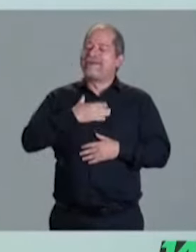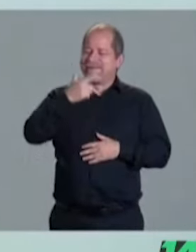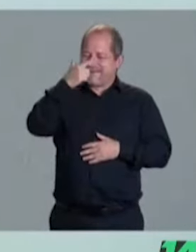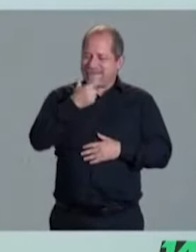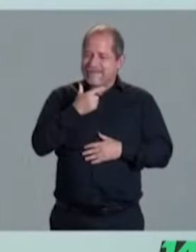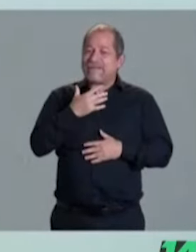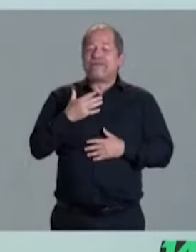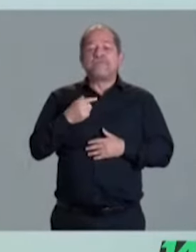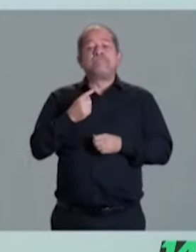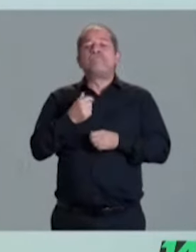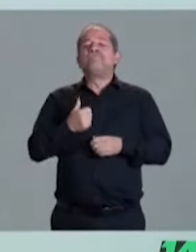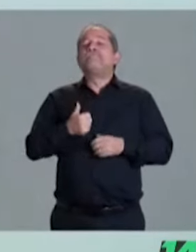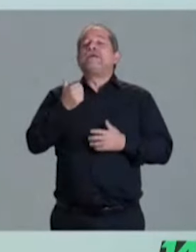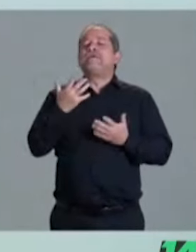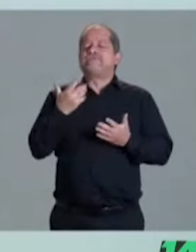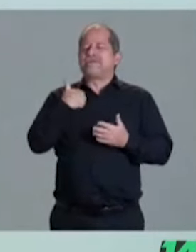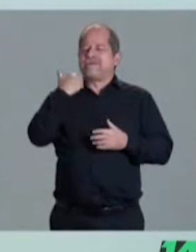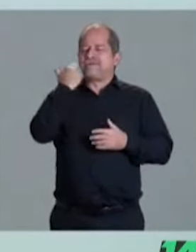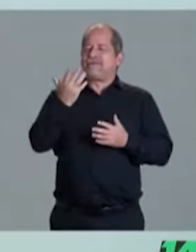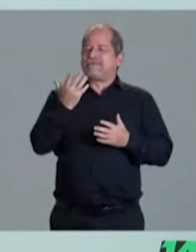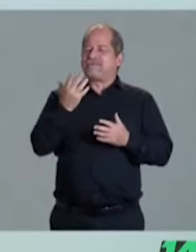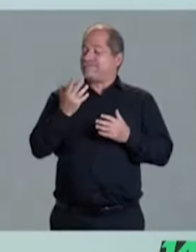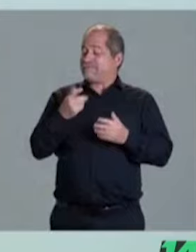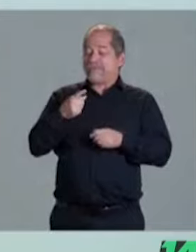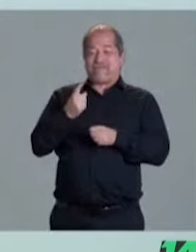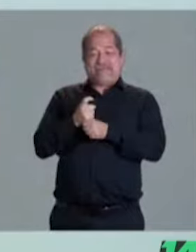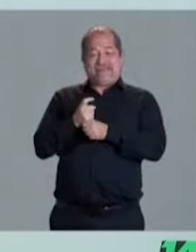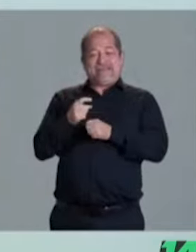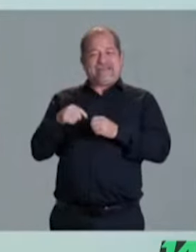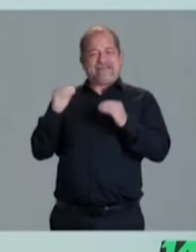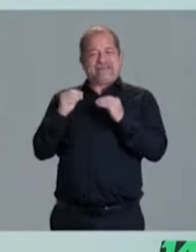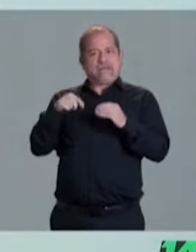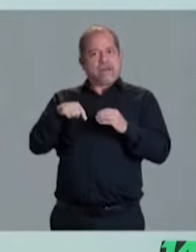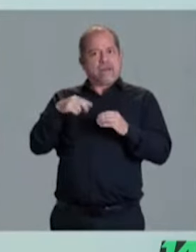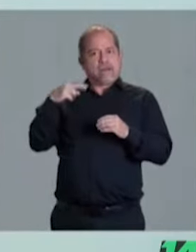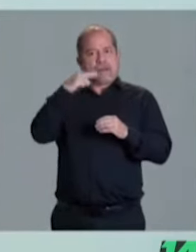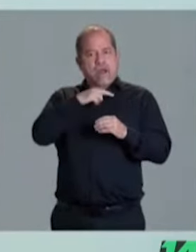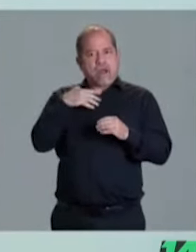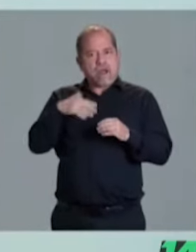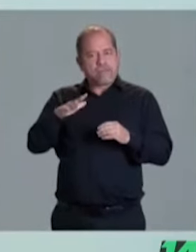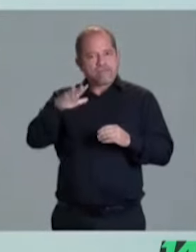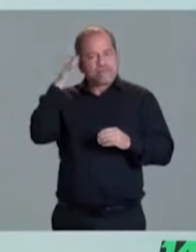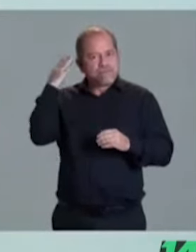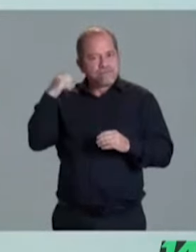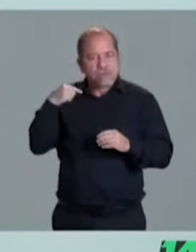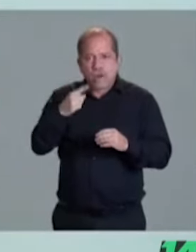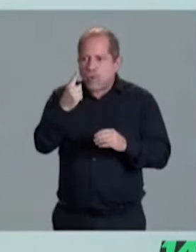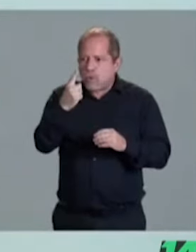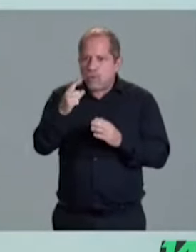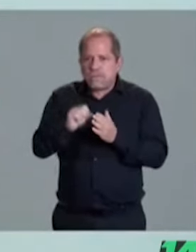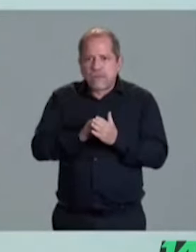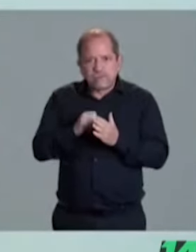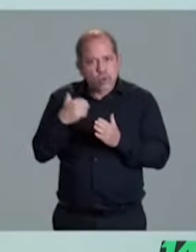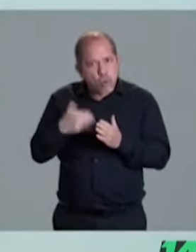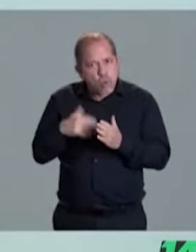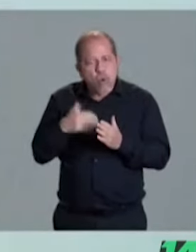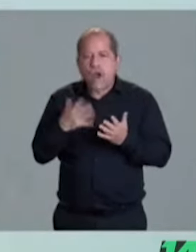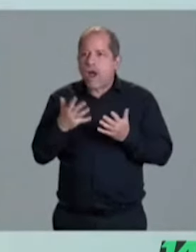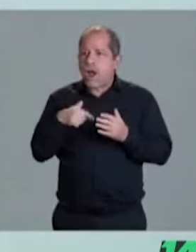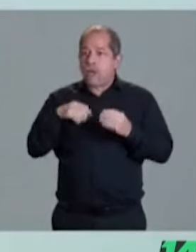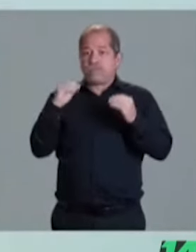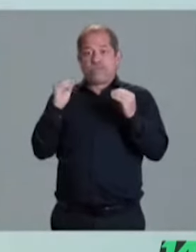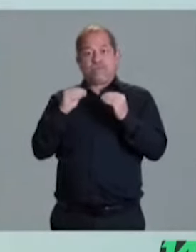dándole las gracias a las personas que han hecho posible que en tan solo un mes se haya cambiado el guión de la contienda presidencial. Especialmente le quiero